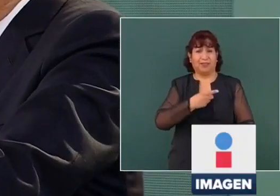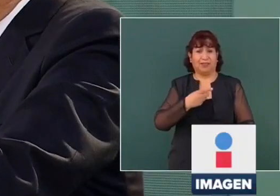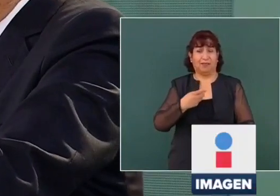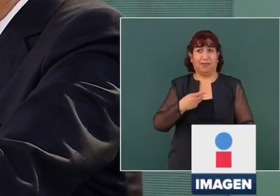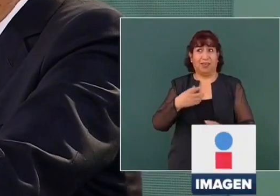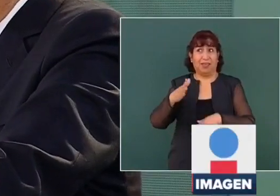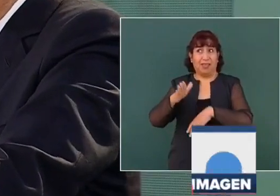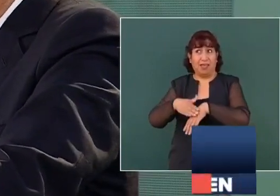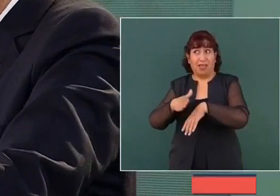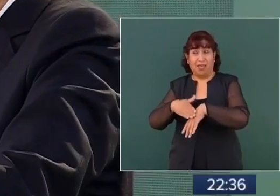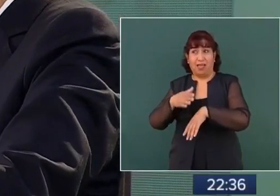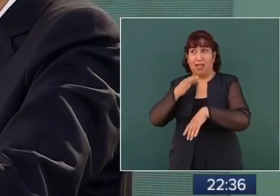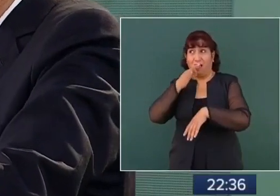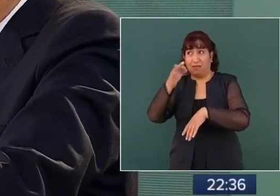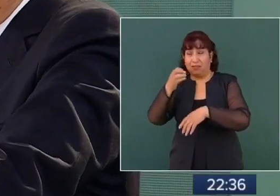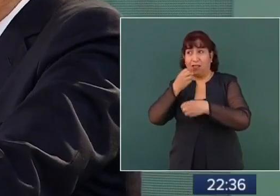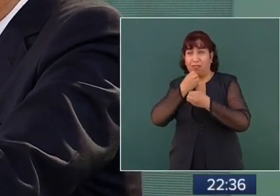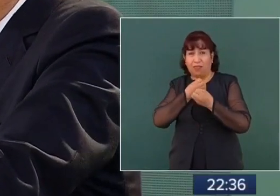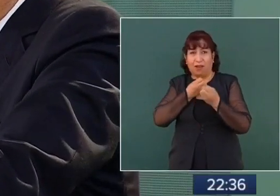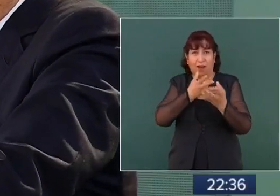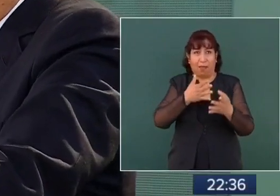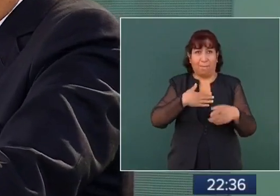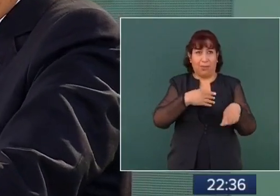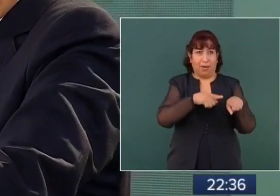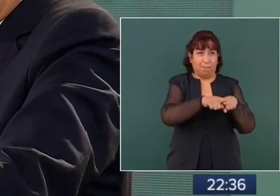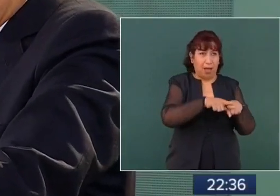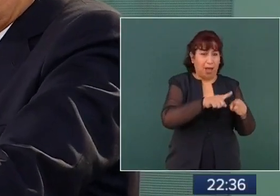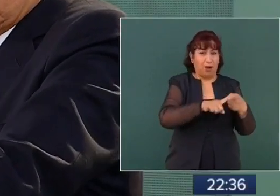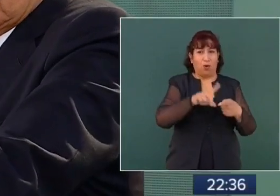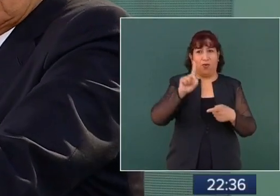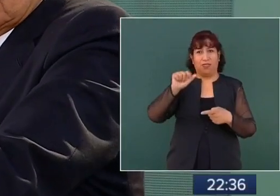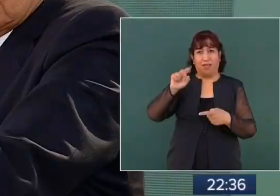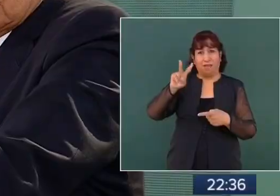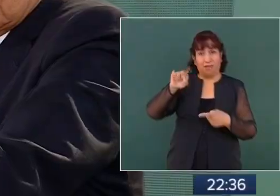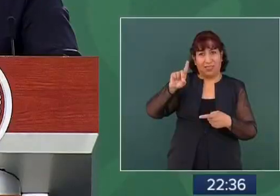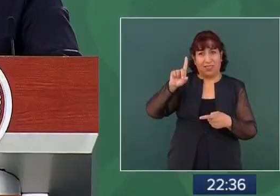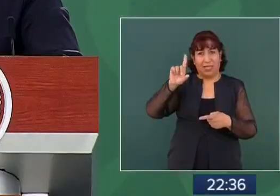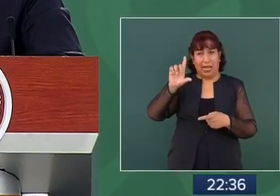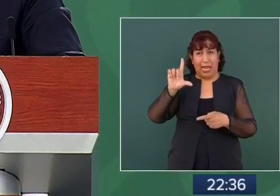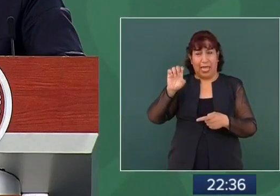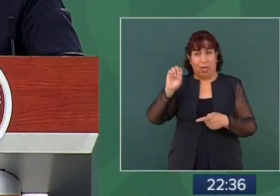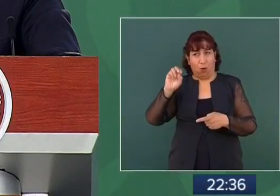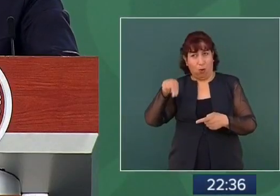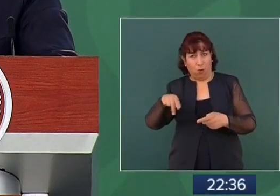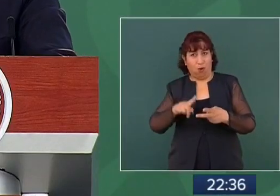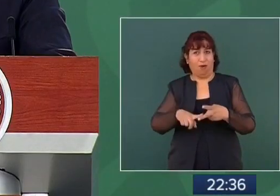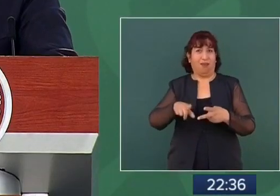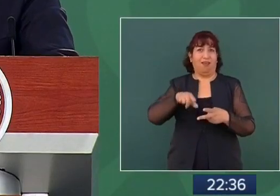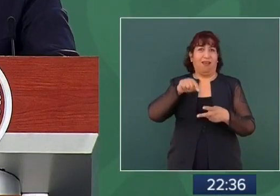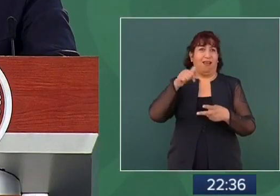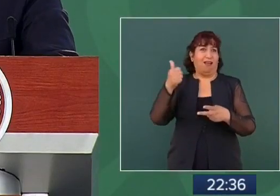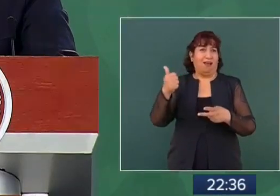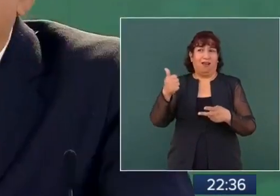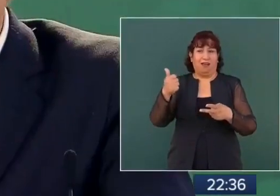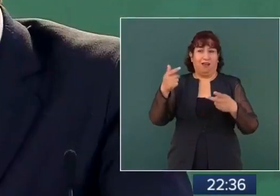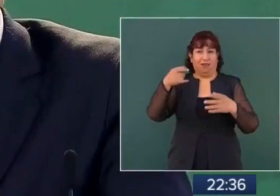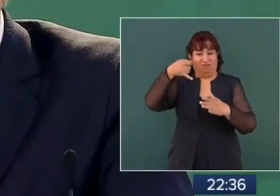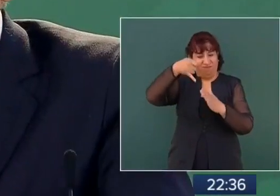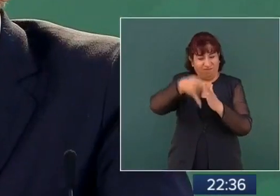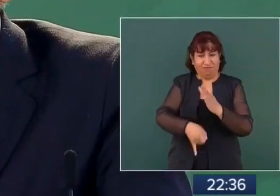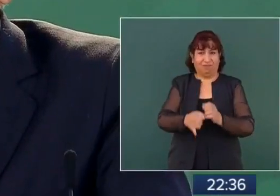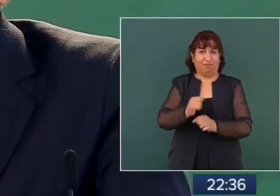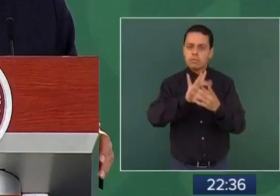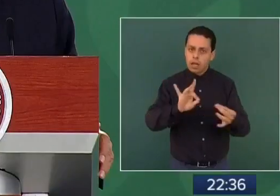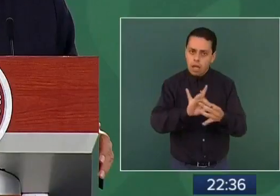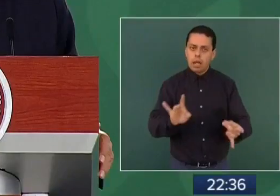llamar a declarar a mi hermano, a David León, llegar al fondo